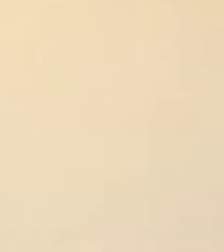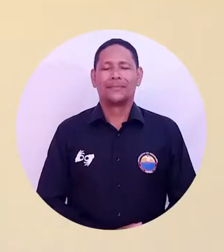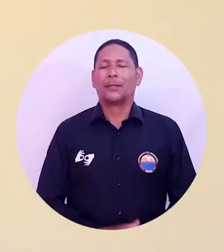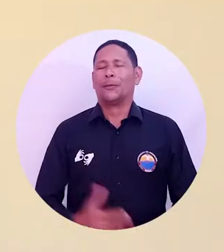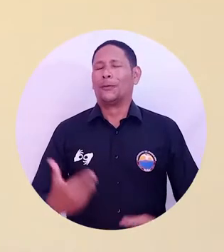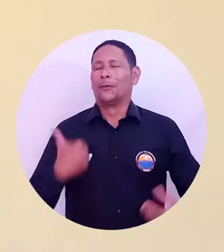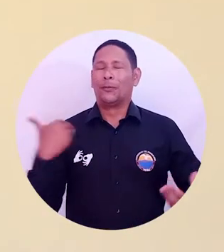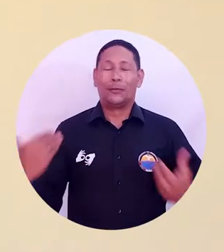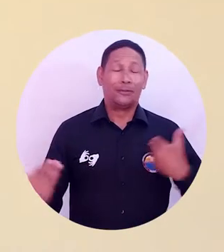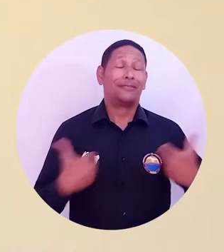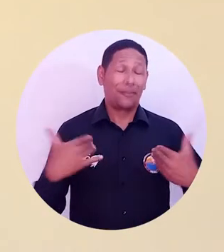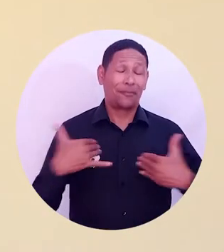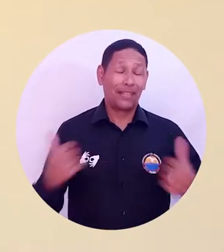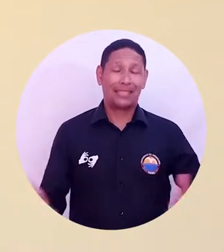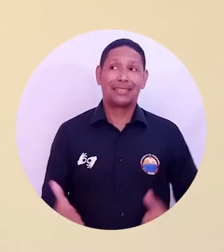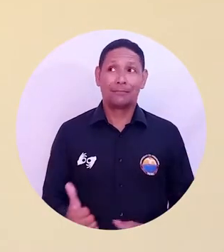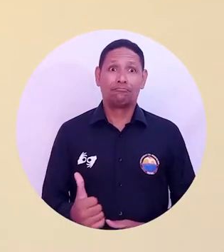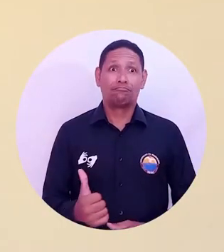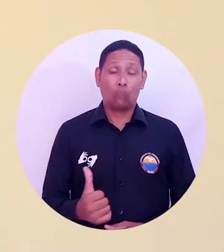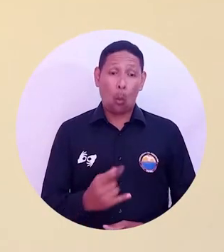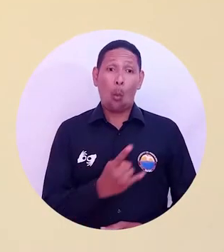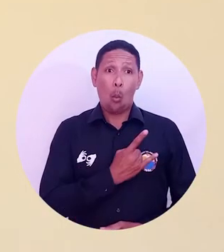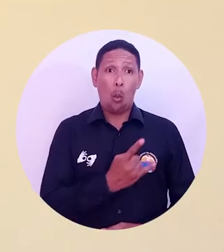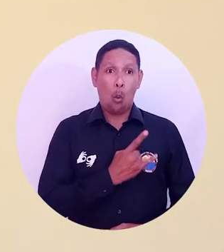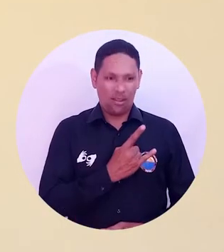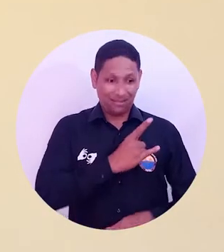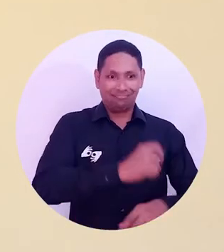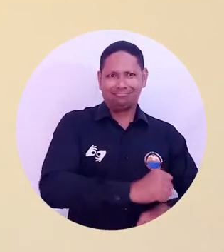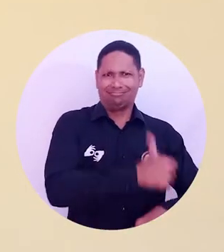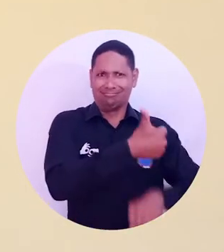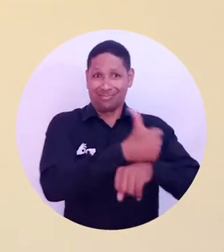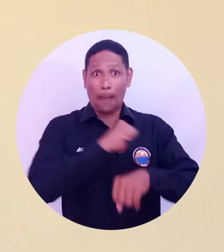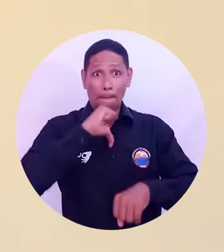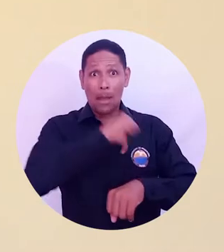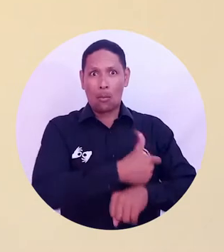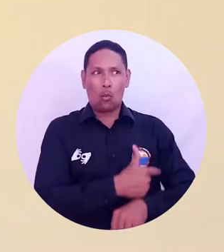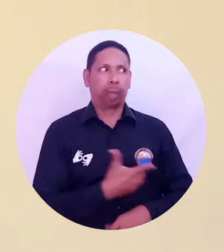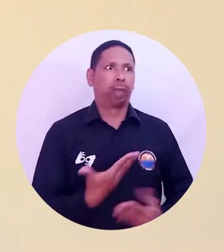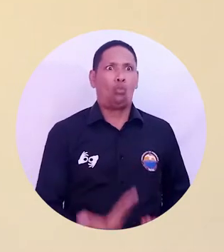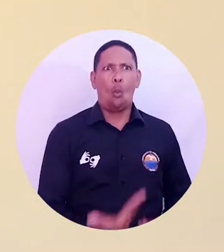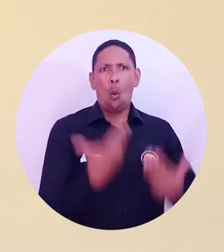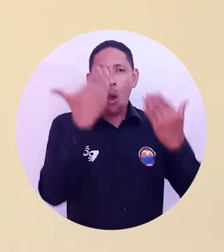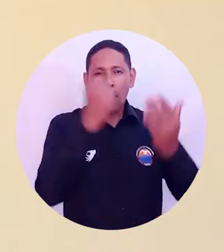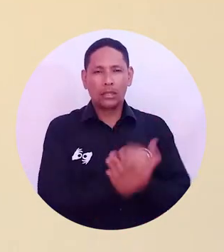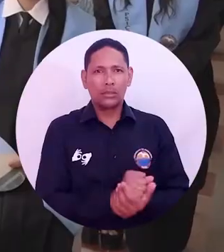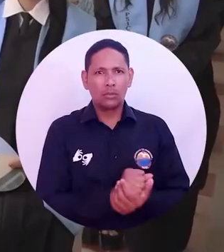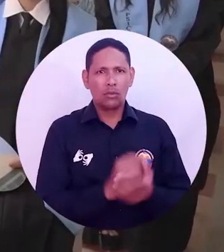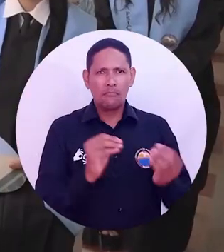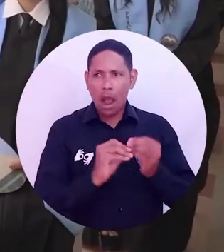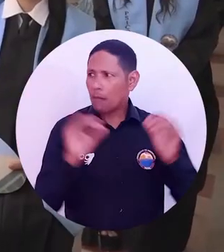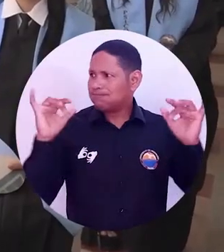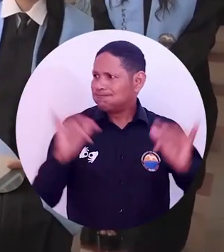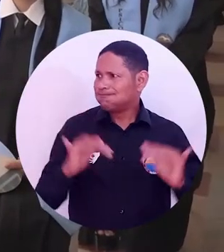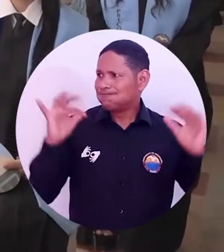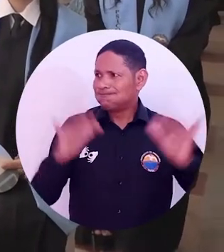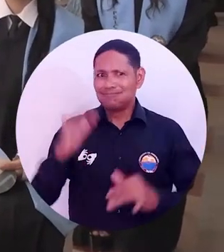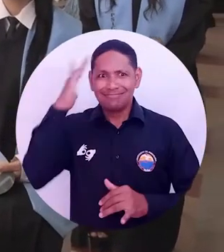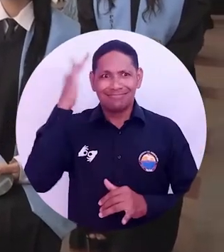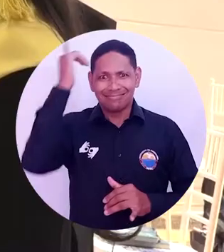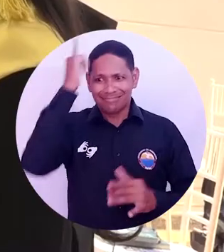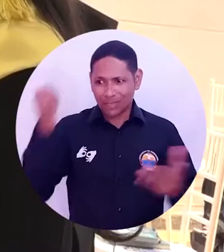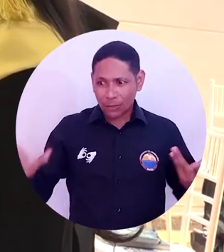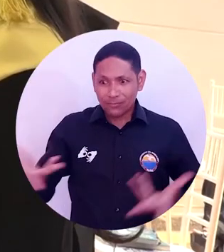De verdad que es muy satisfactorio para la universidad, bajo el liderazgo de nuestro rector Pablo Vera Salazar, realizar este tipo de encuentros